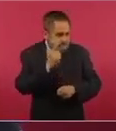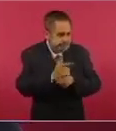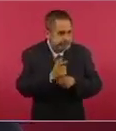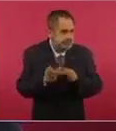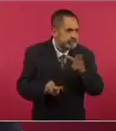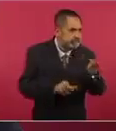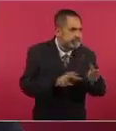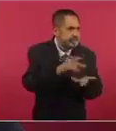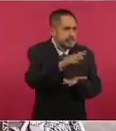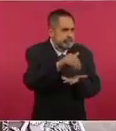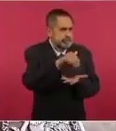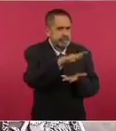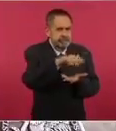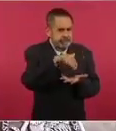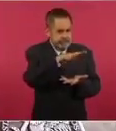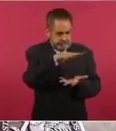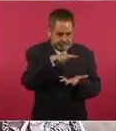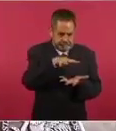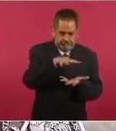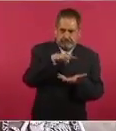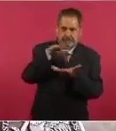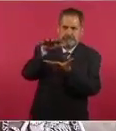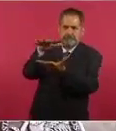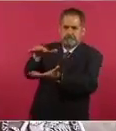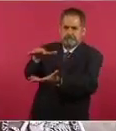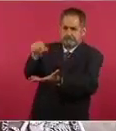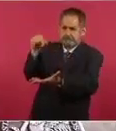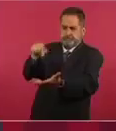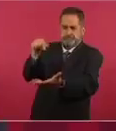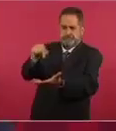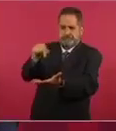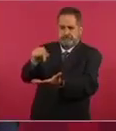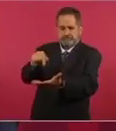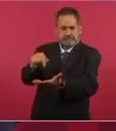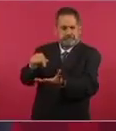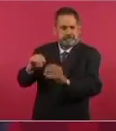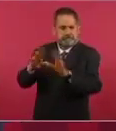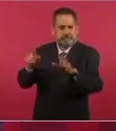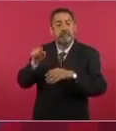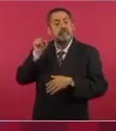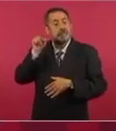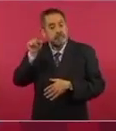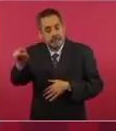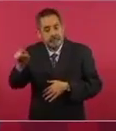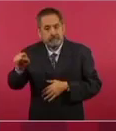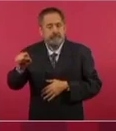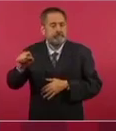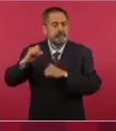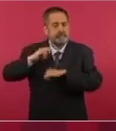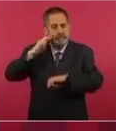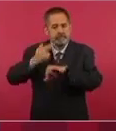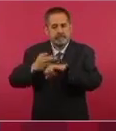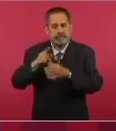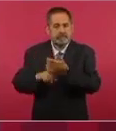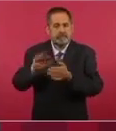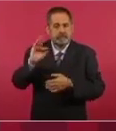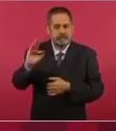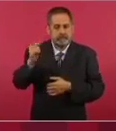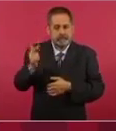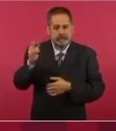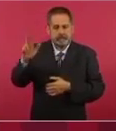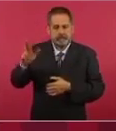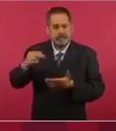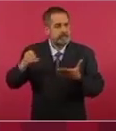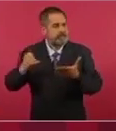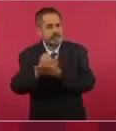esclarecer los hechos y será la propia autoridad quien defina el alcance de las responsabilidades.